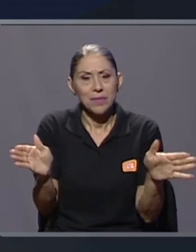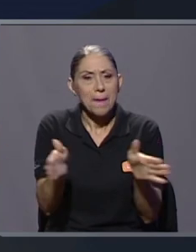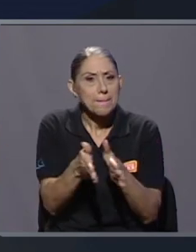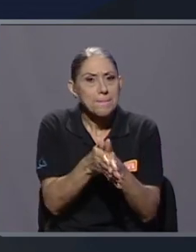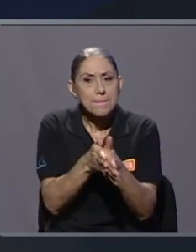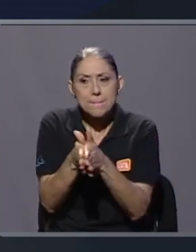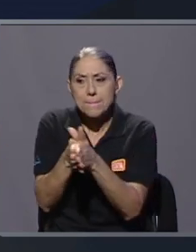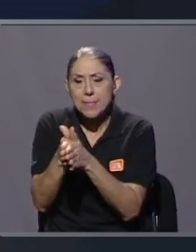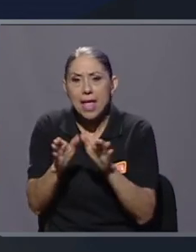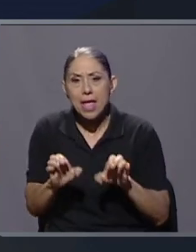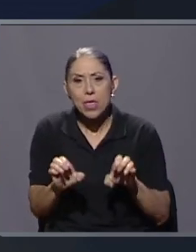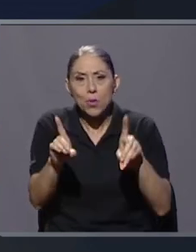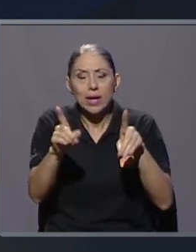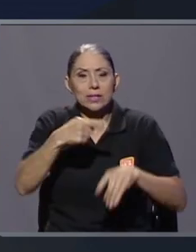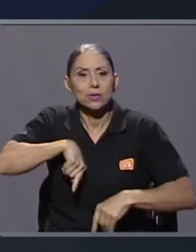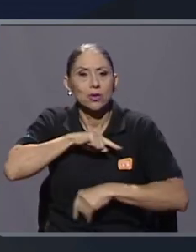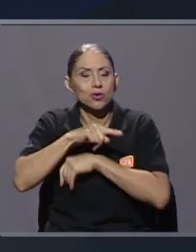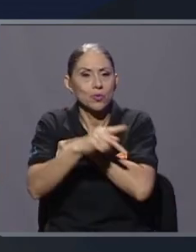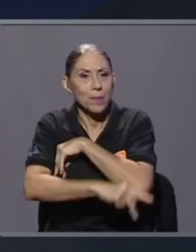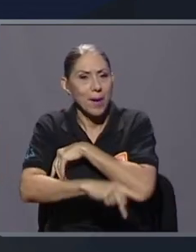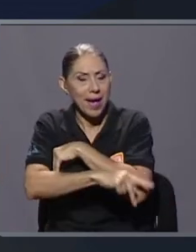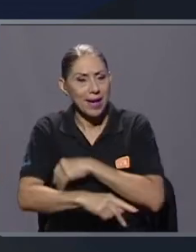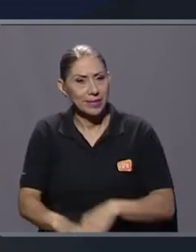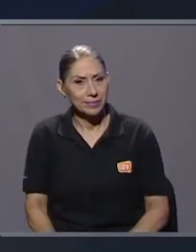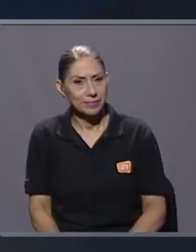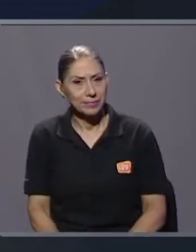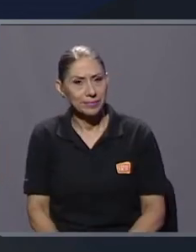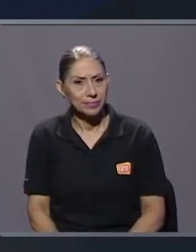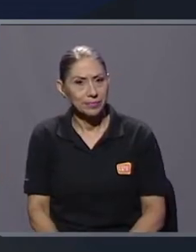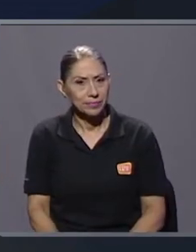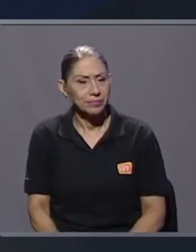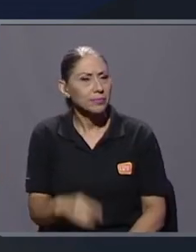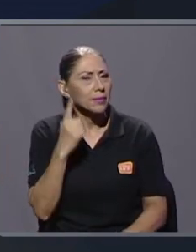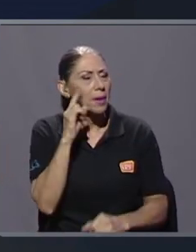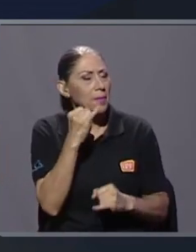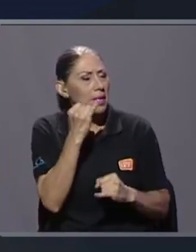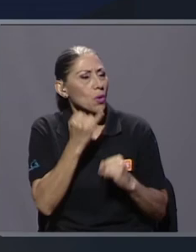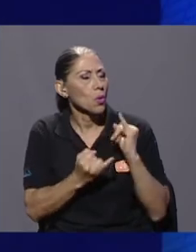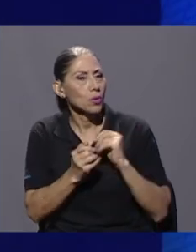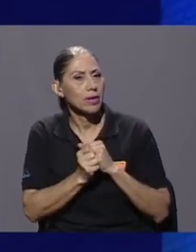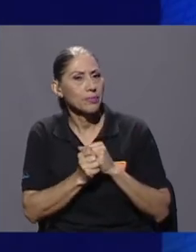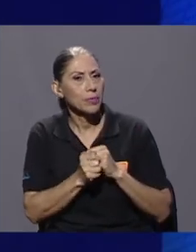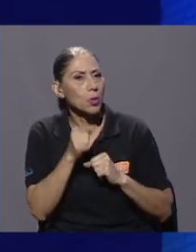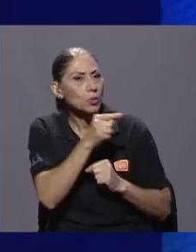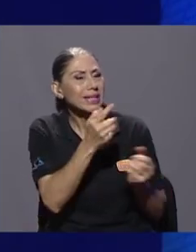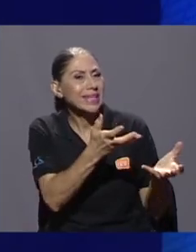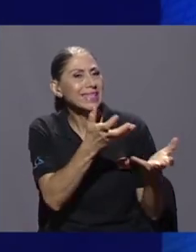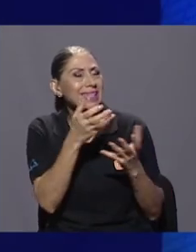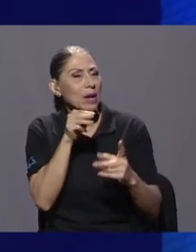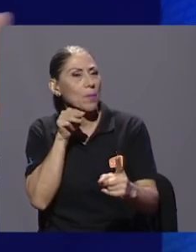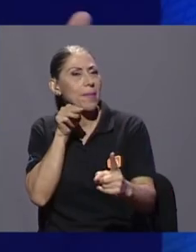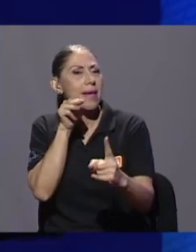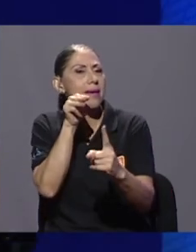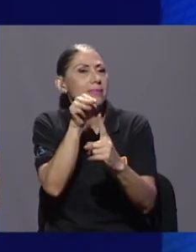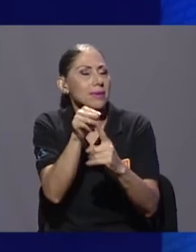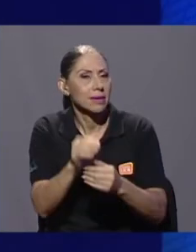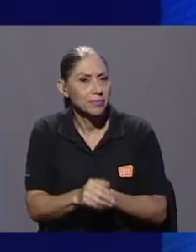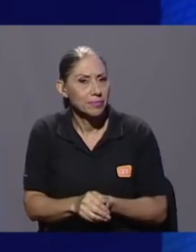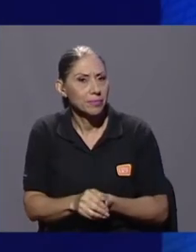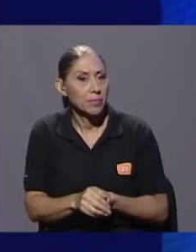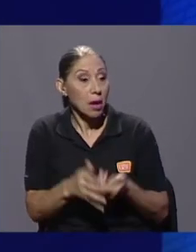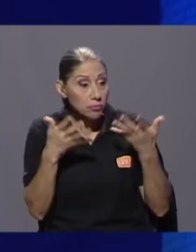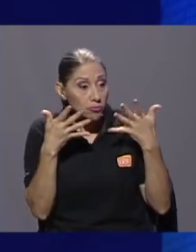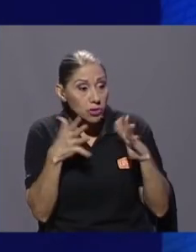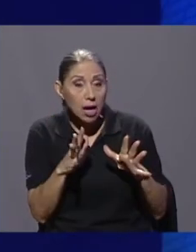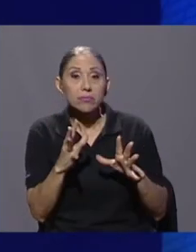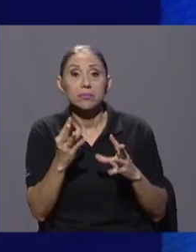educación en nuestro país. Para ir concluyendo, ¿qué mensaje adicional quisieras dejarnos justamente después de años